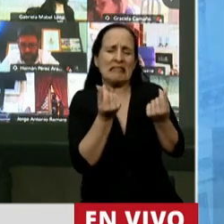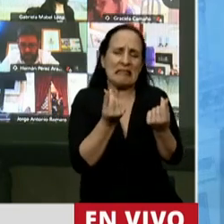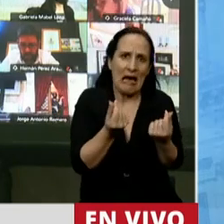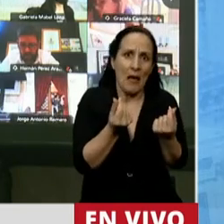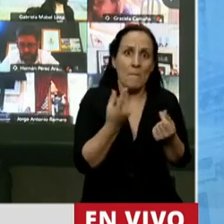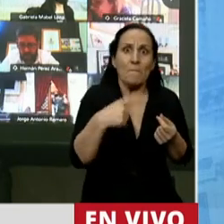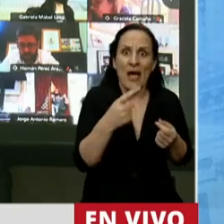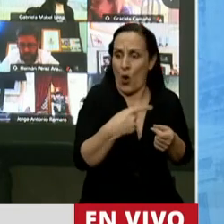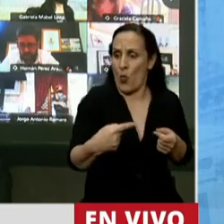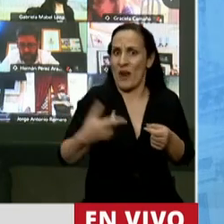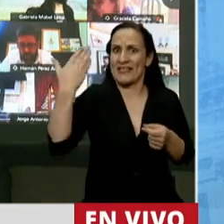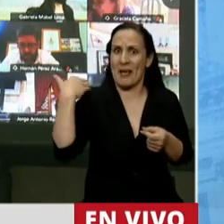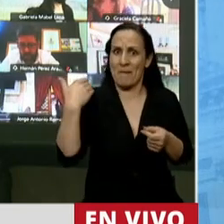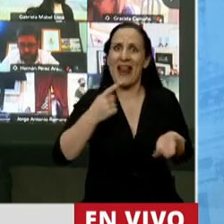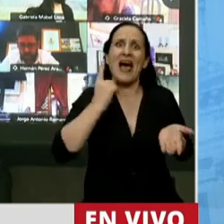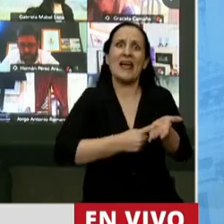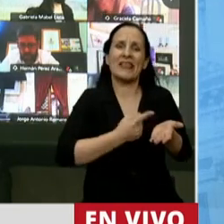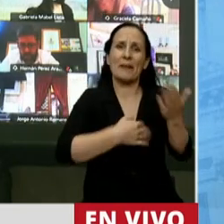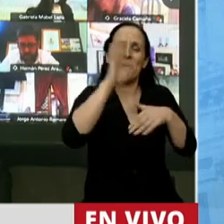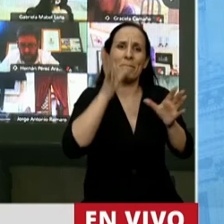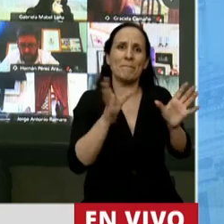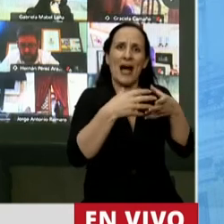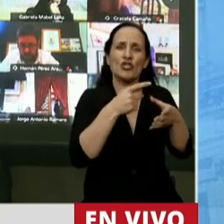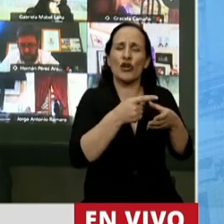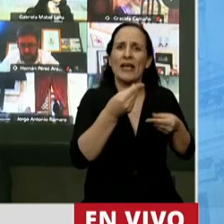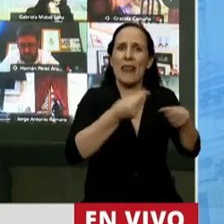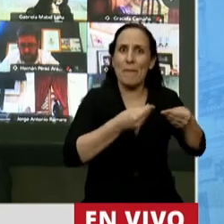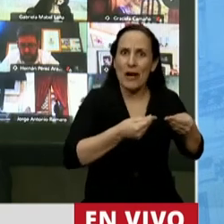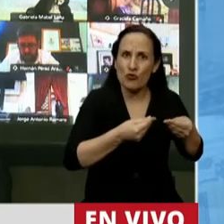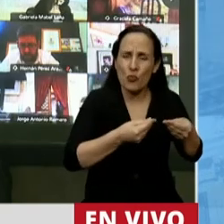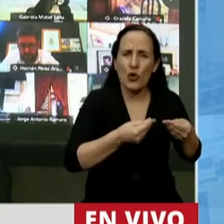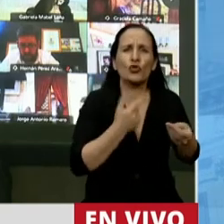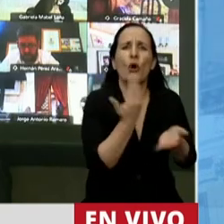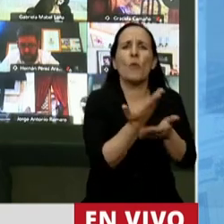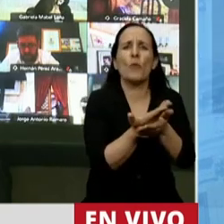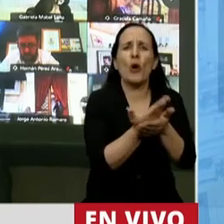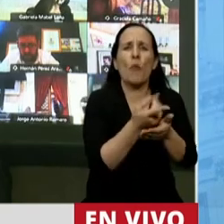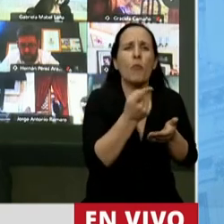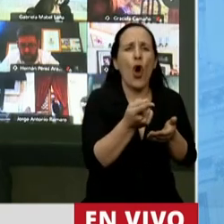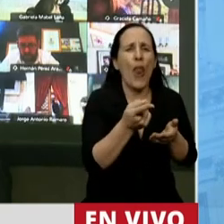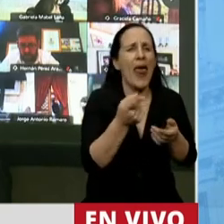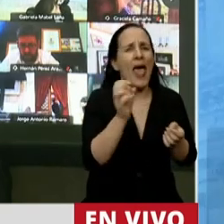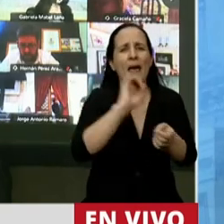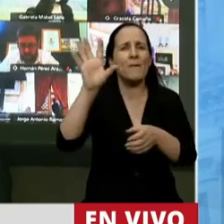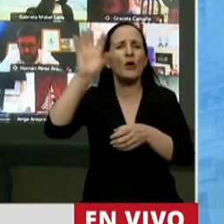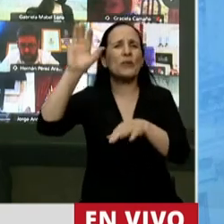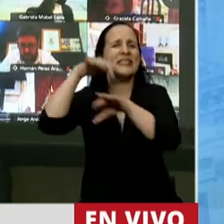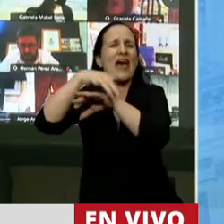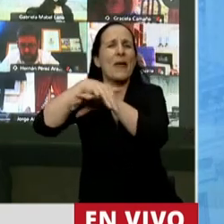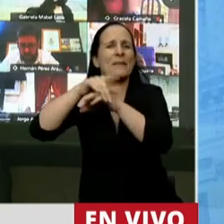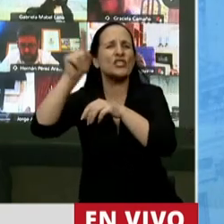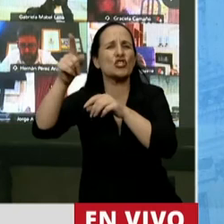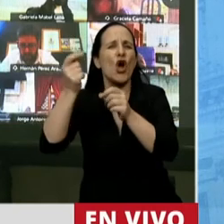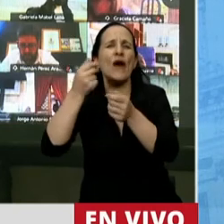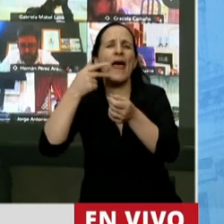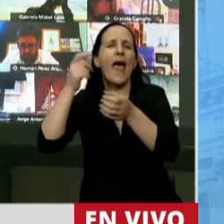hace una semana en el dictamen de mayoría del proyecto de presupuesto proponían crear un paraíso fiscal en la provincia de Misiones